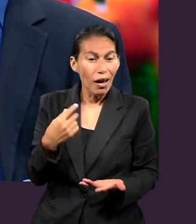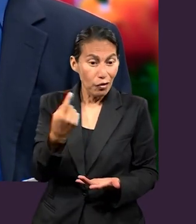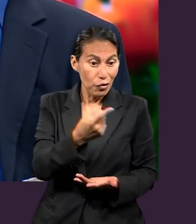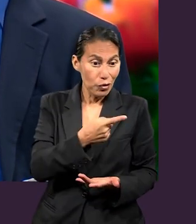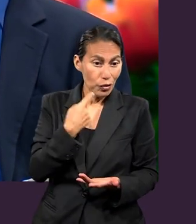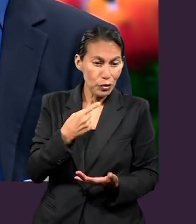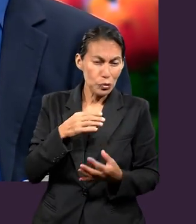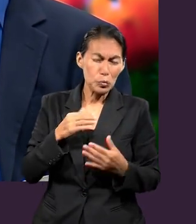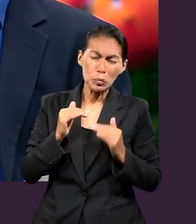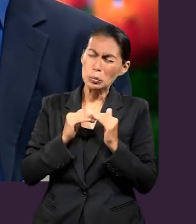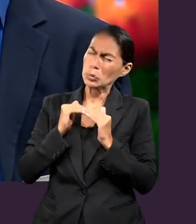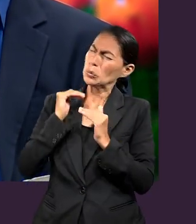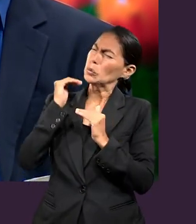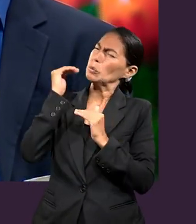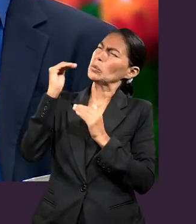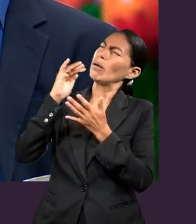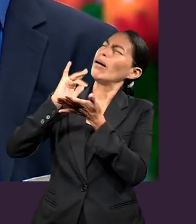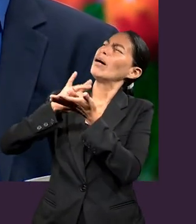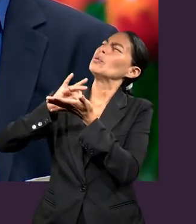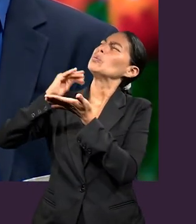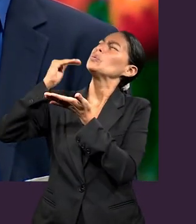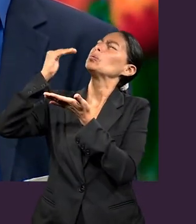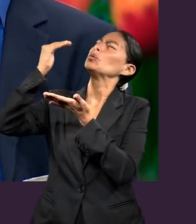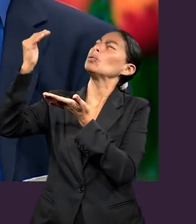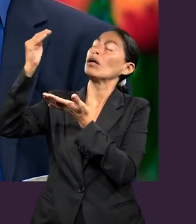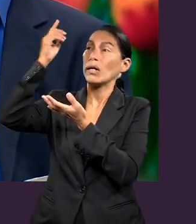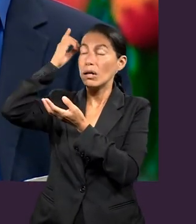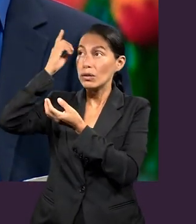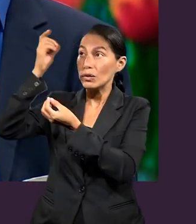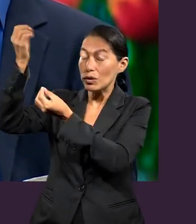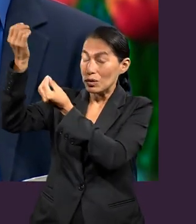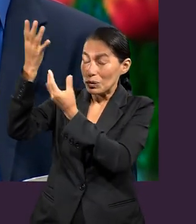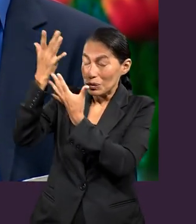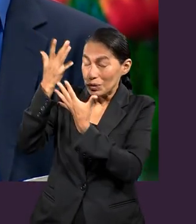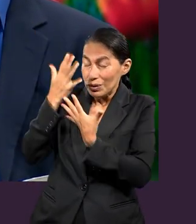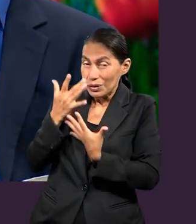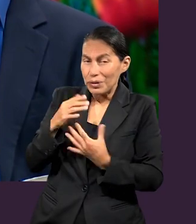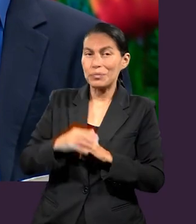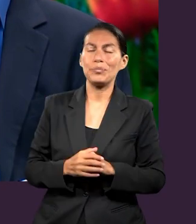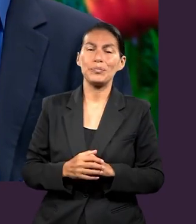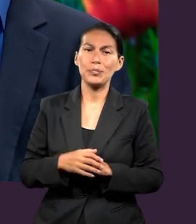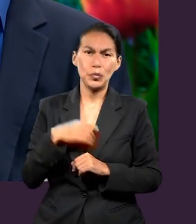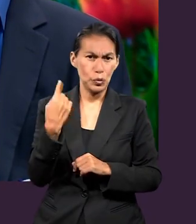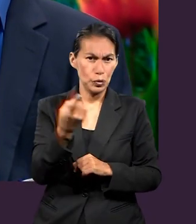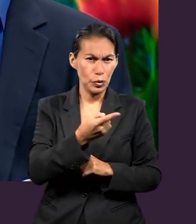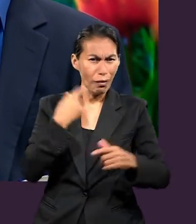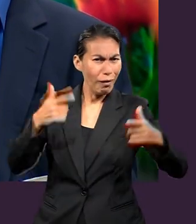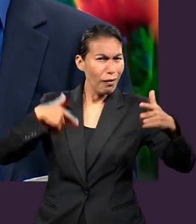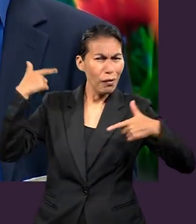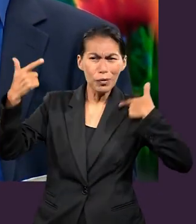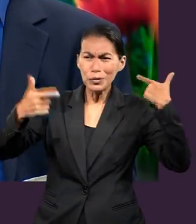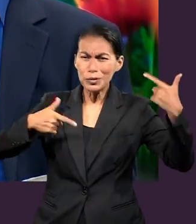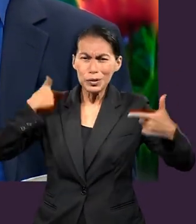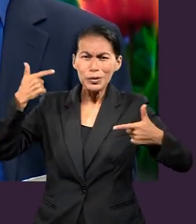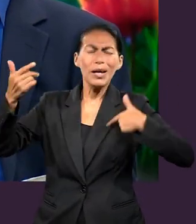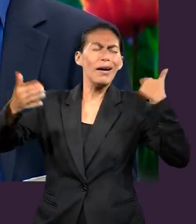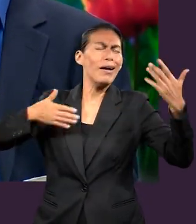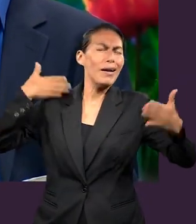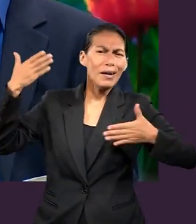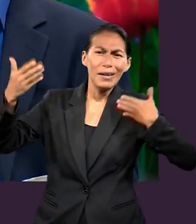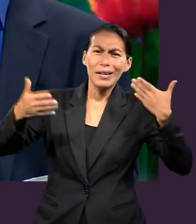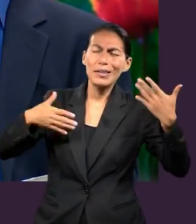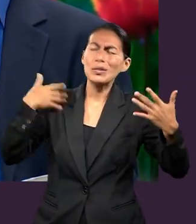nosotros debemos estar sumamente agradecidos por lo que Dios ha hecho por nosotros. Debemos